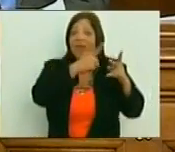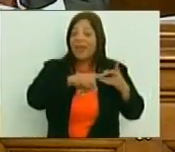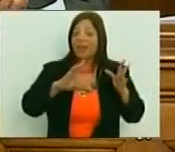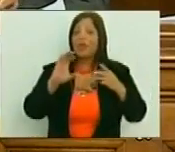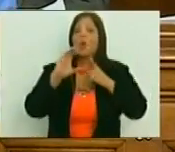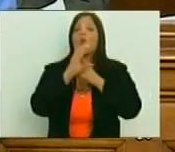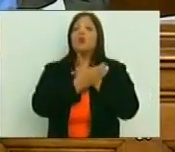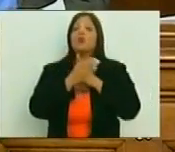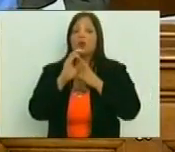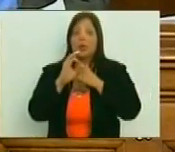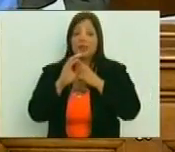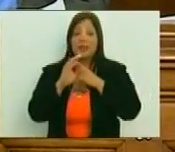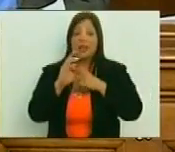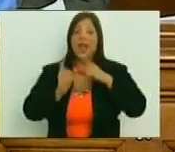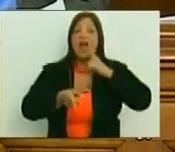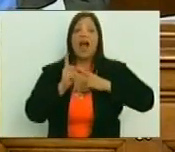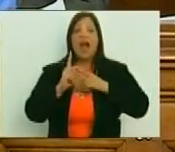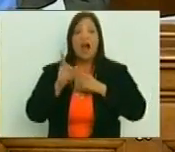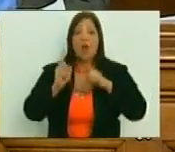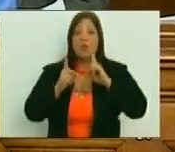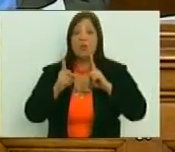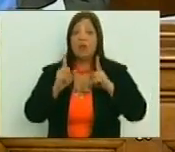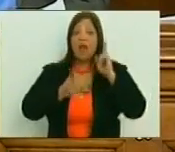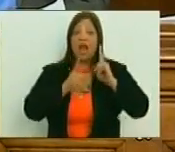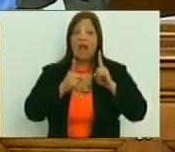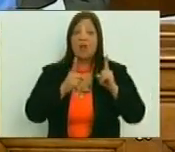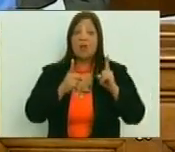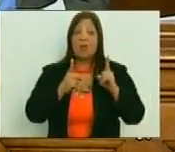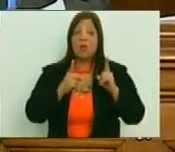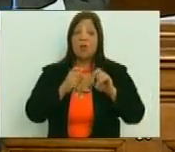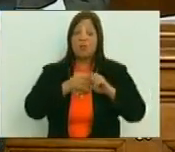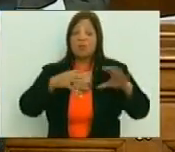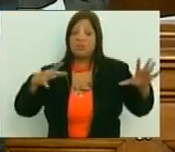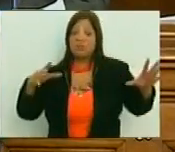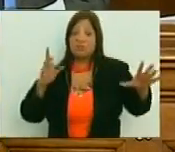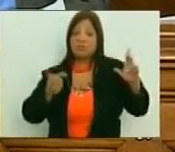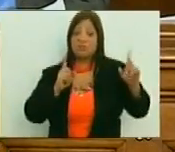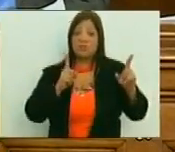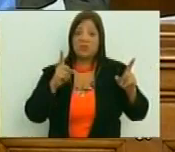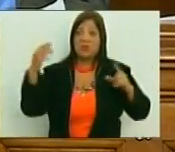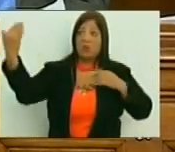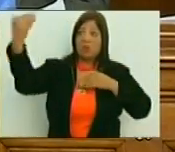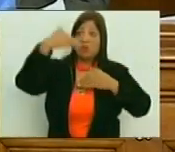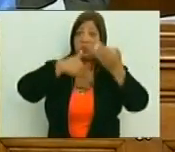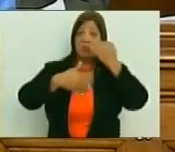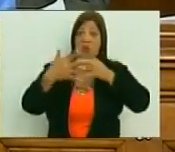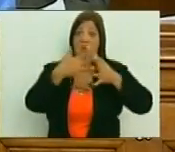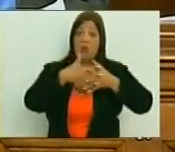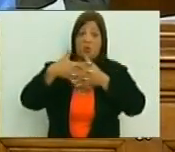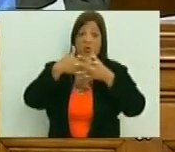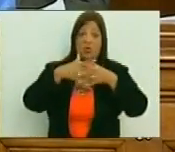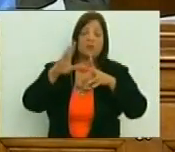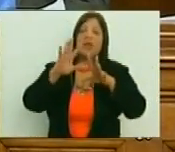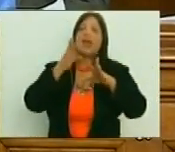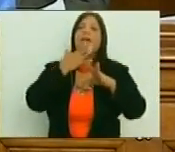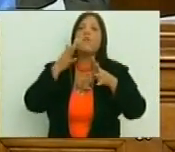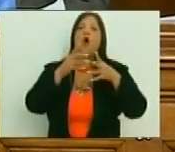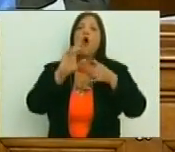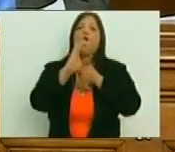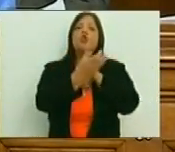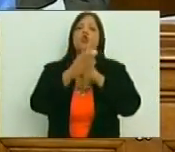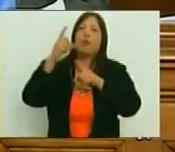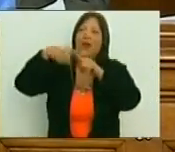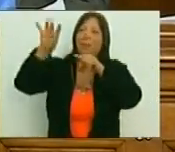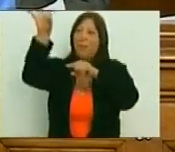que hoy lamentablemente vemos divorciados a cada uno de nosotros de ella, porque la transculturización es una realidad, una